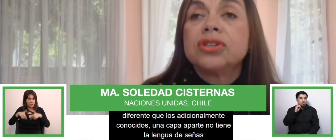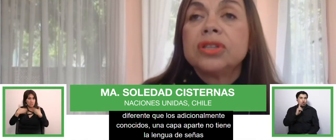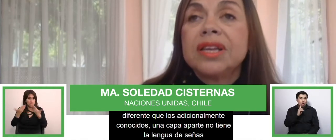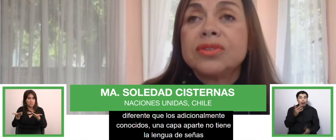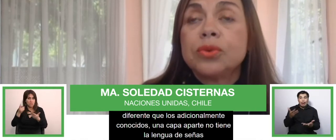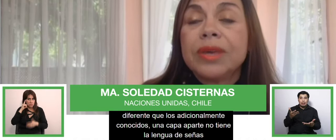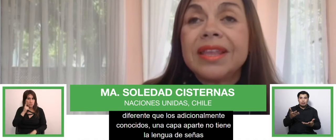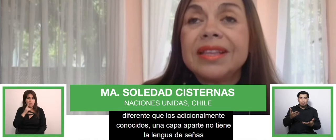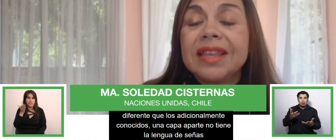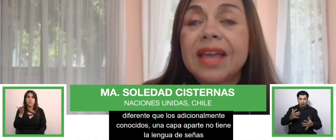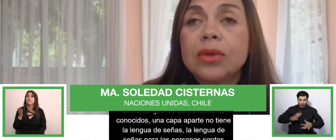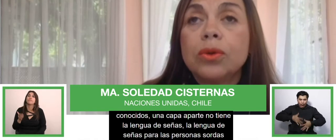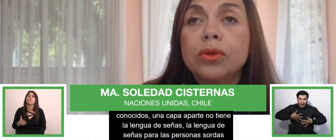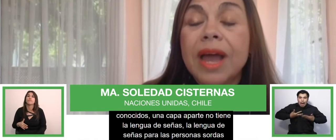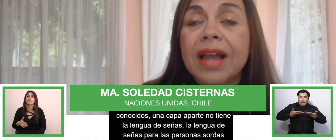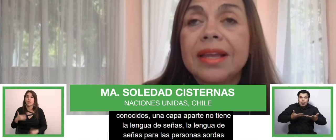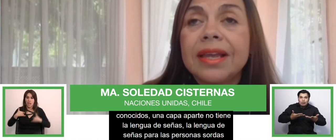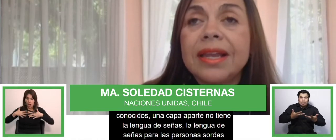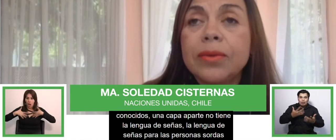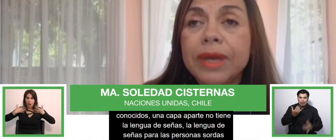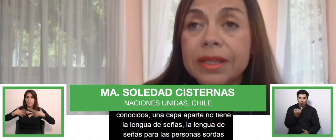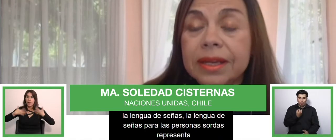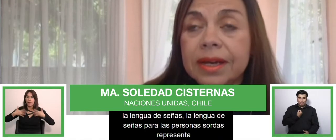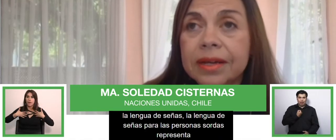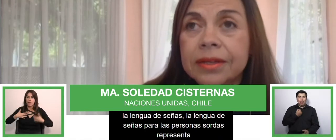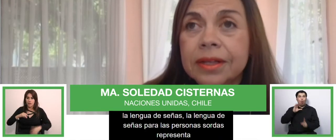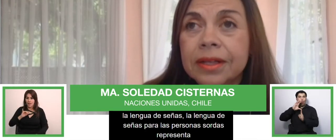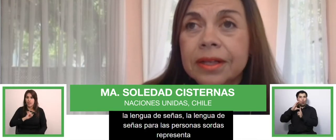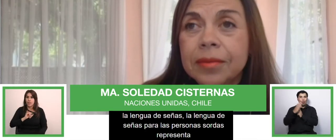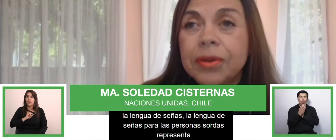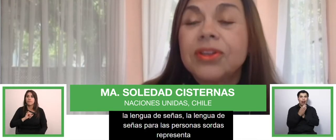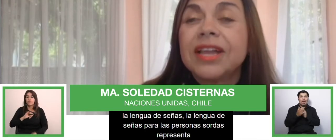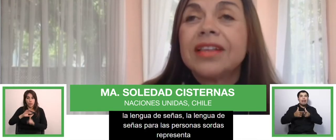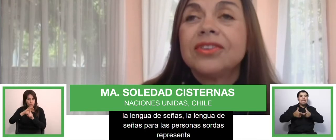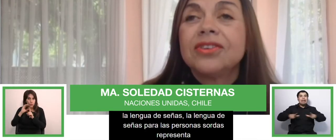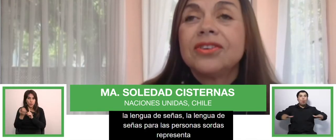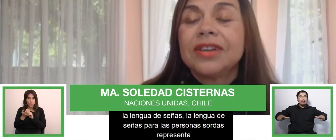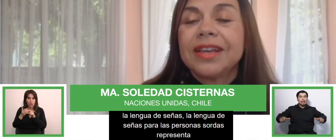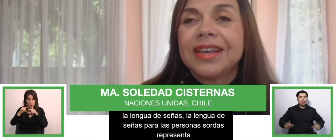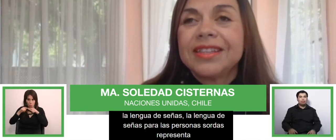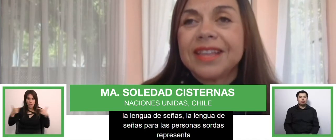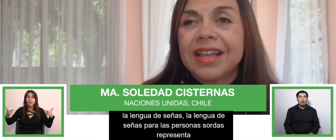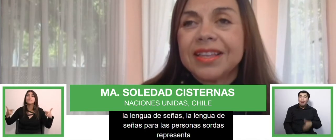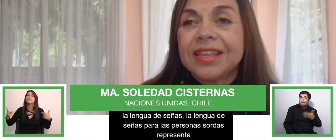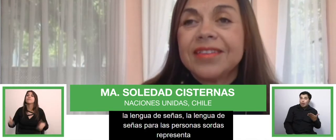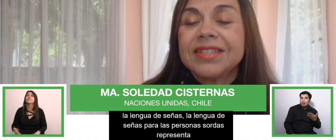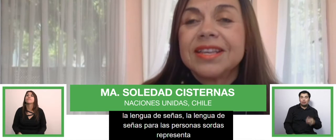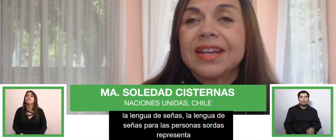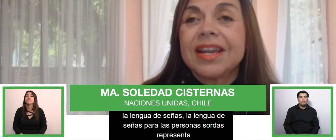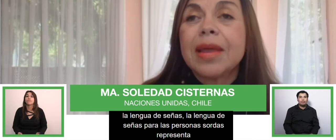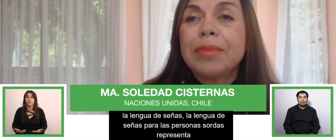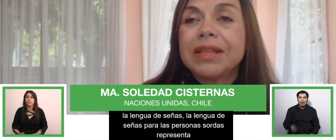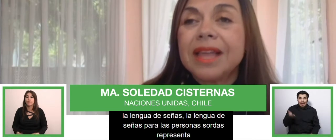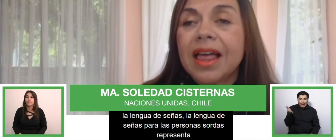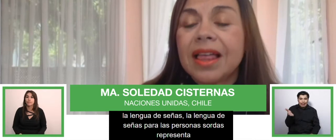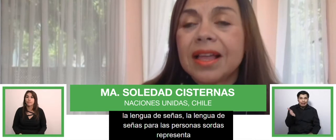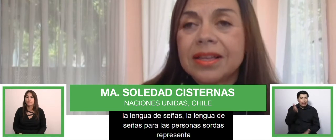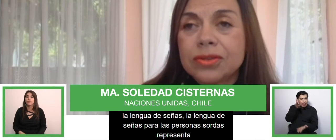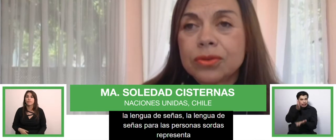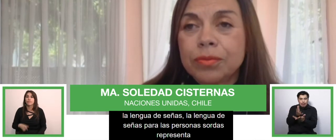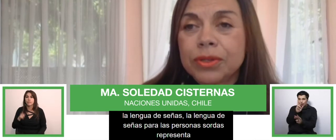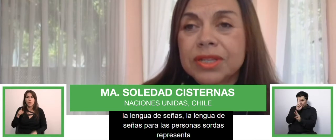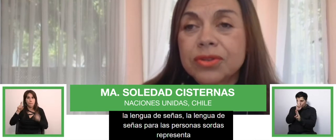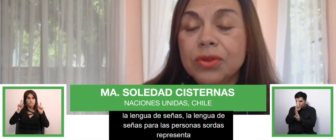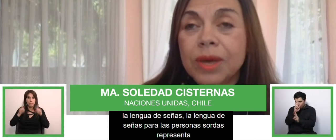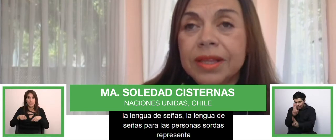expresión de su identidad cultural y lingüística. Por lo tanto, ésta debe ser respetada